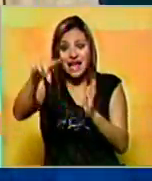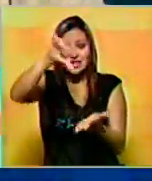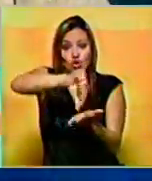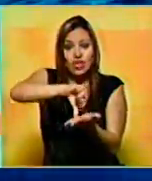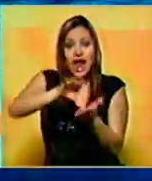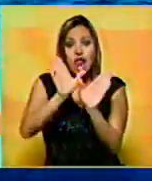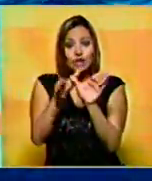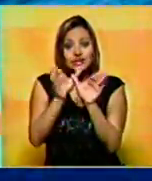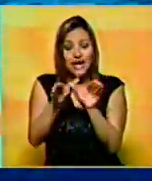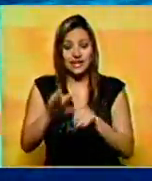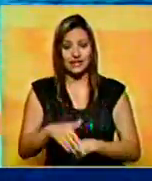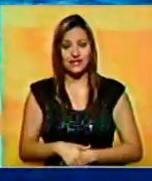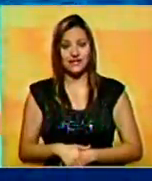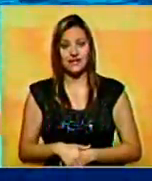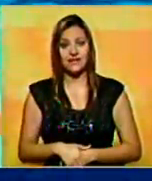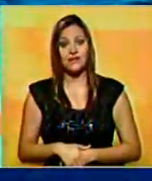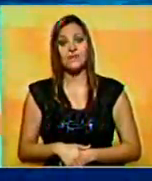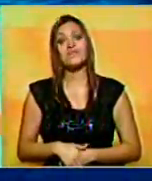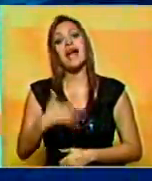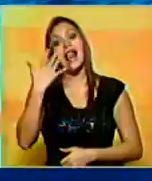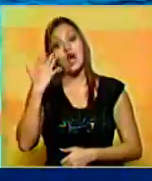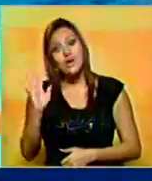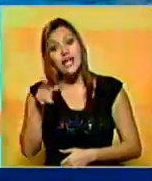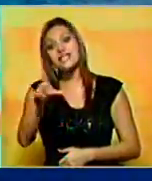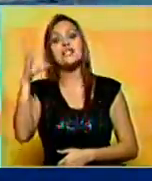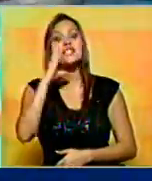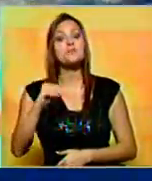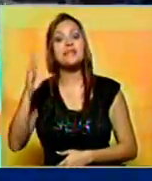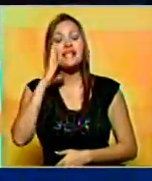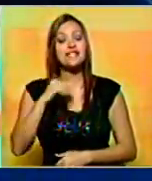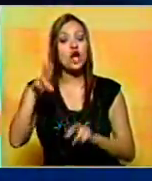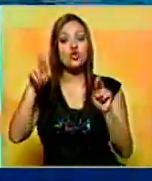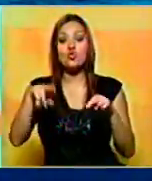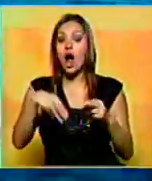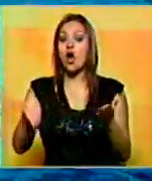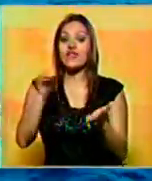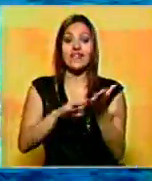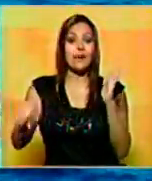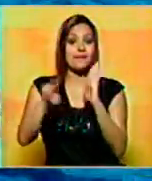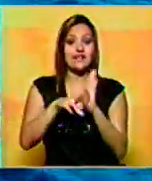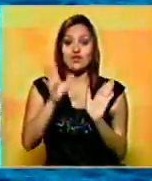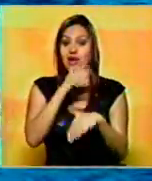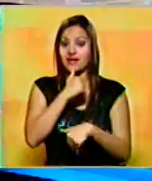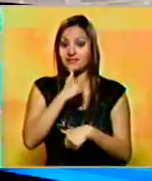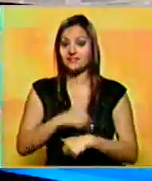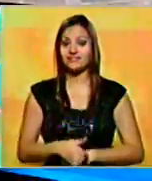en Los Ángeles. Porque quizás esta experiencia nunca se vuelva a repetir.